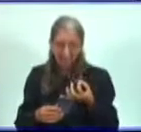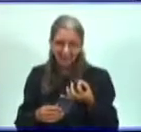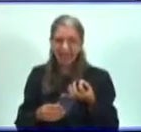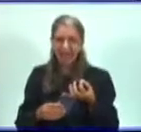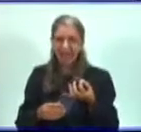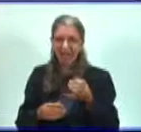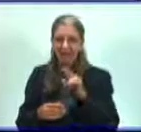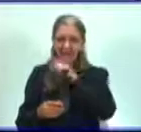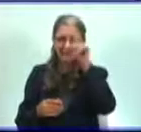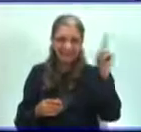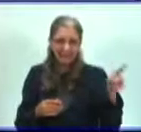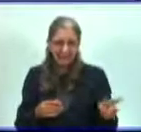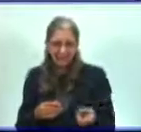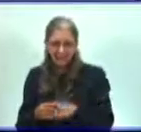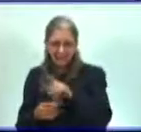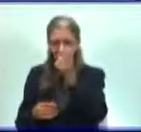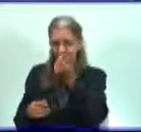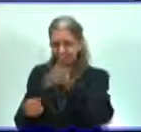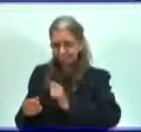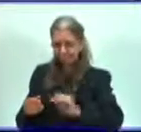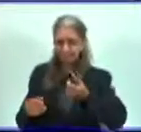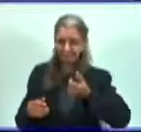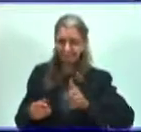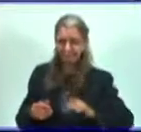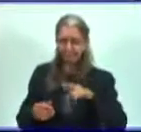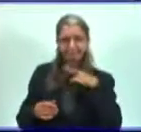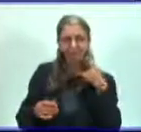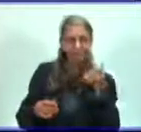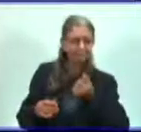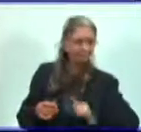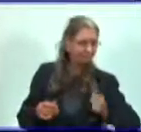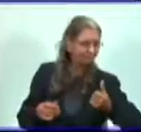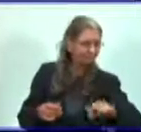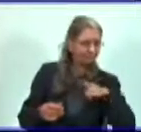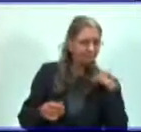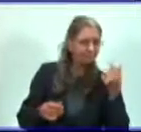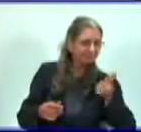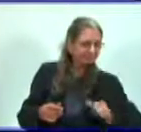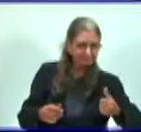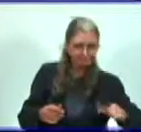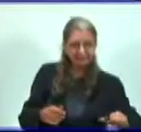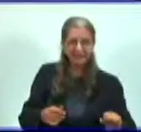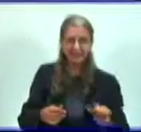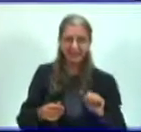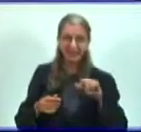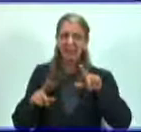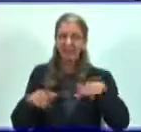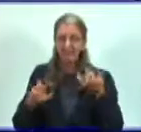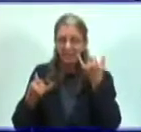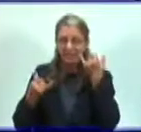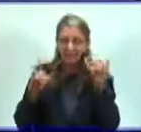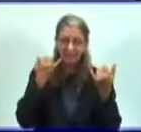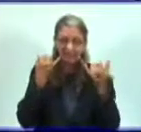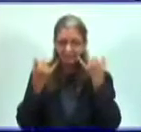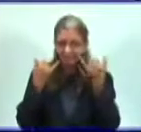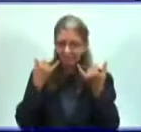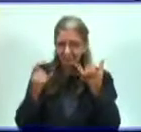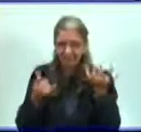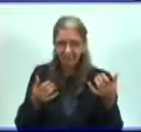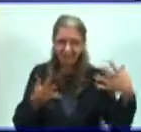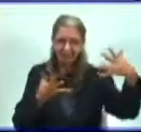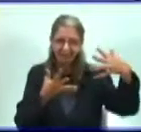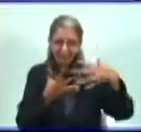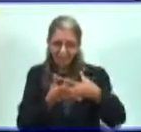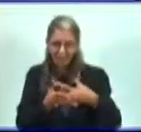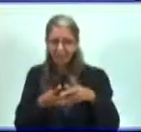multiplicación viral, sus etapas o fases. Y debemos identificar las relaciones de los